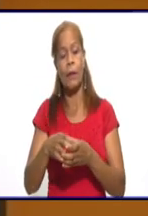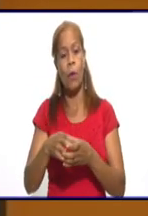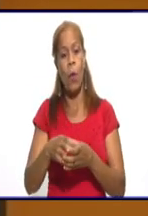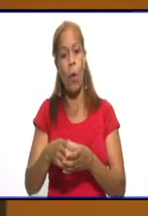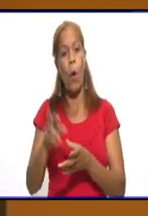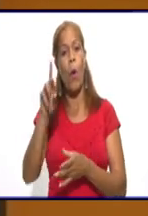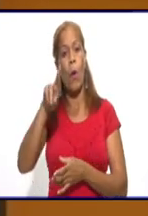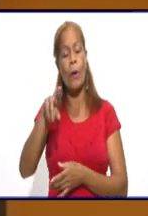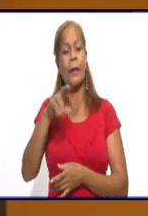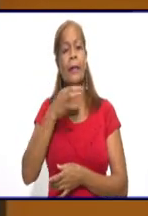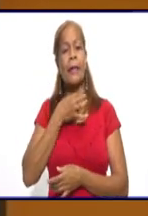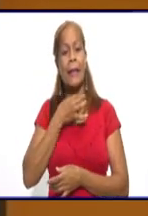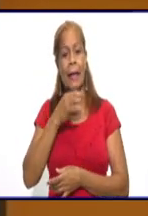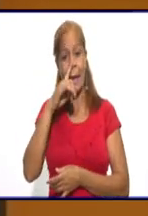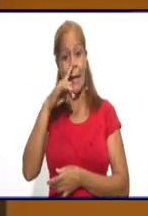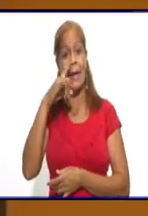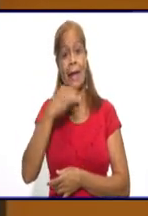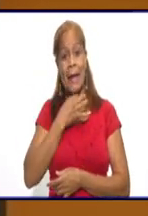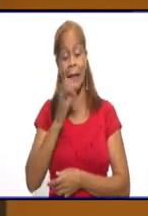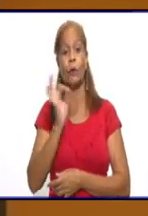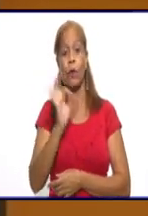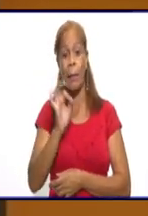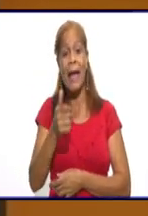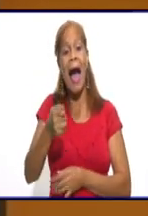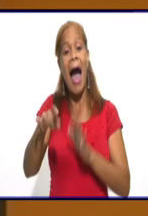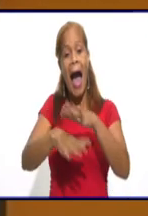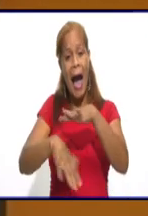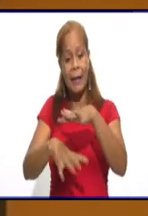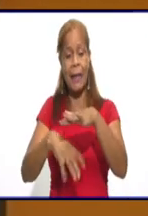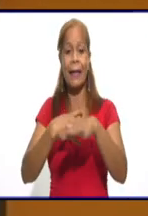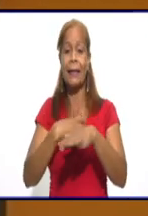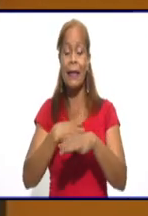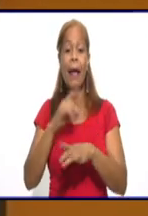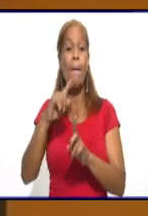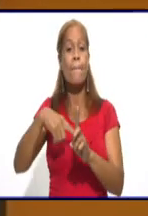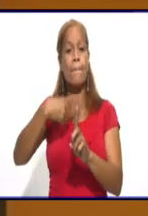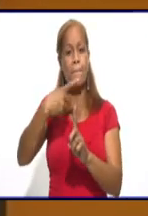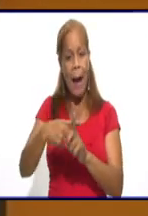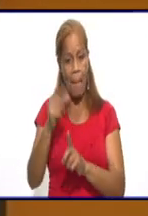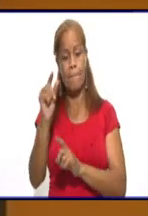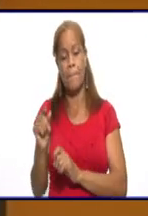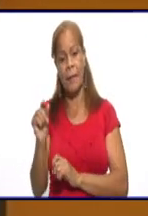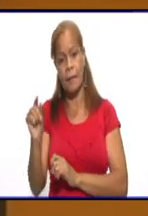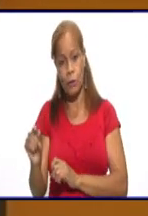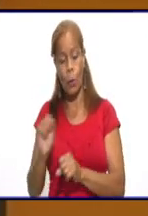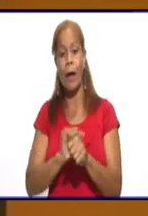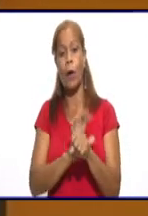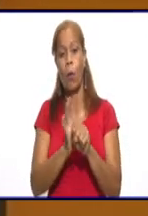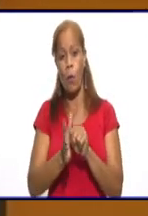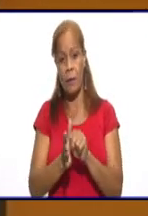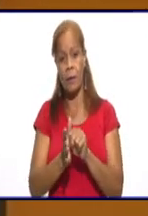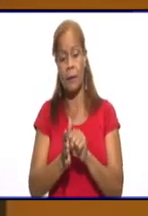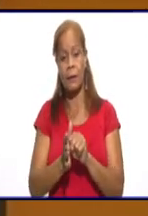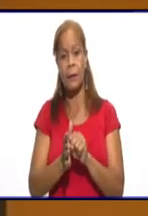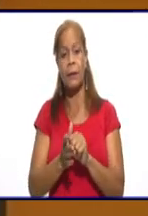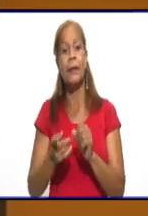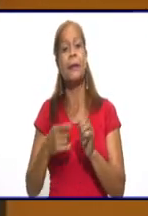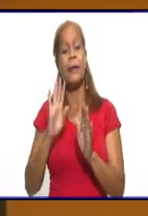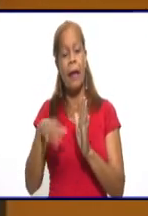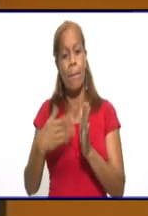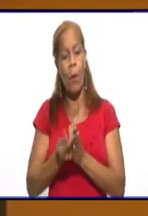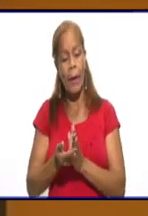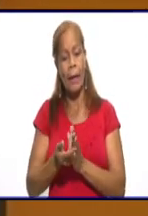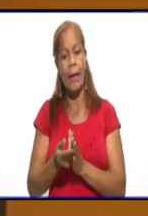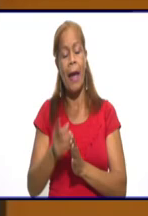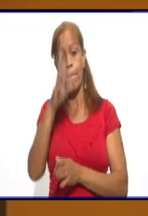de 162. El área que continúa con el mayor aporte de casos confirmados, seguido por el Jimmy Hirsel